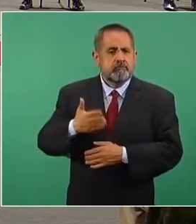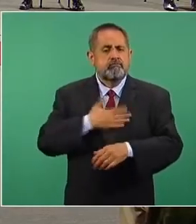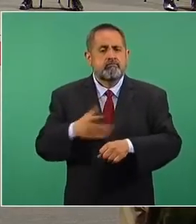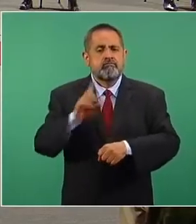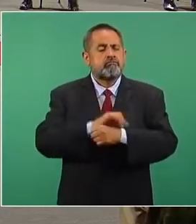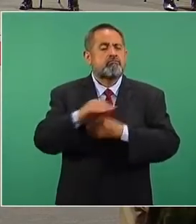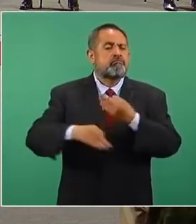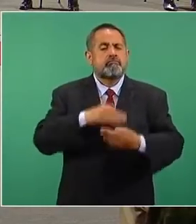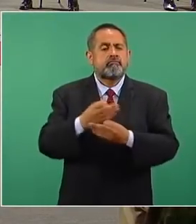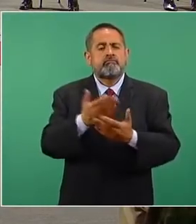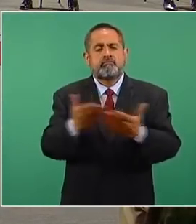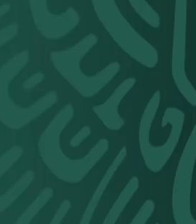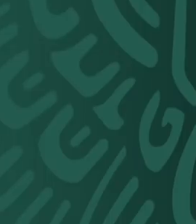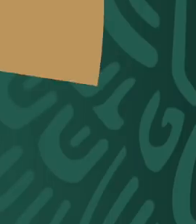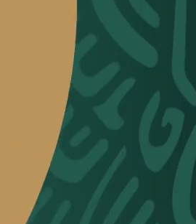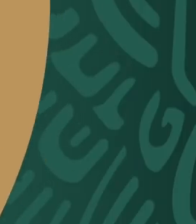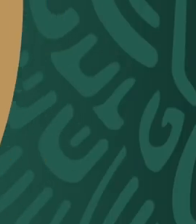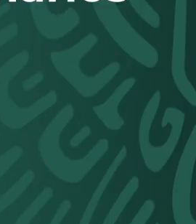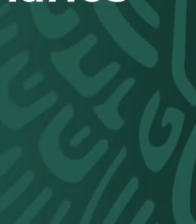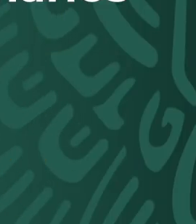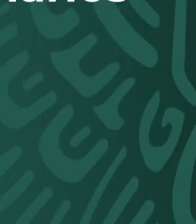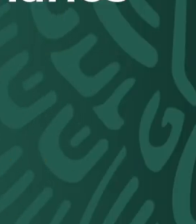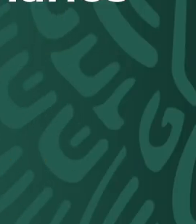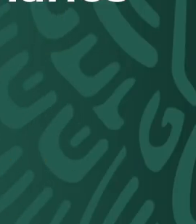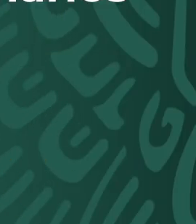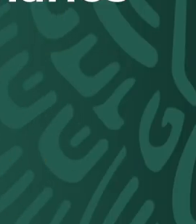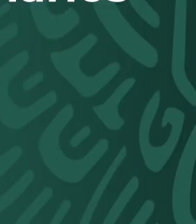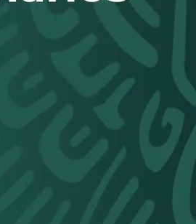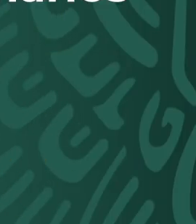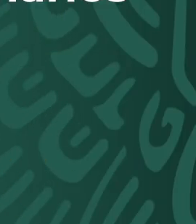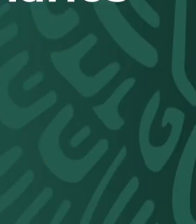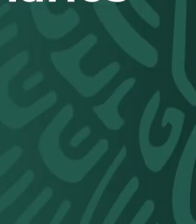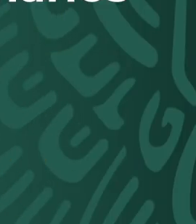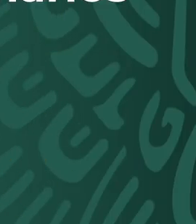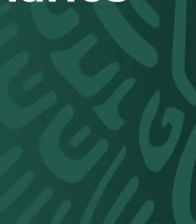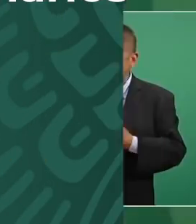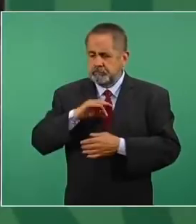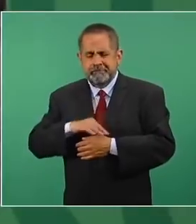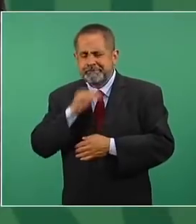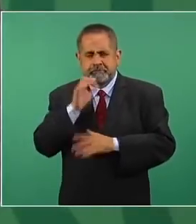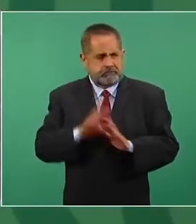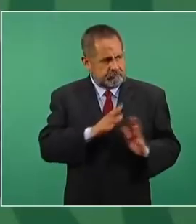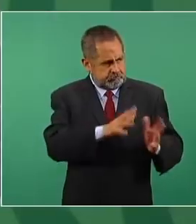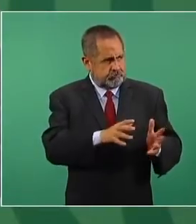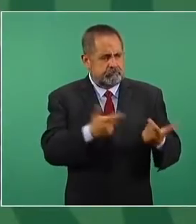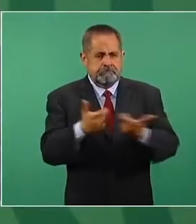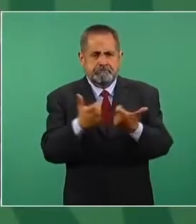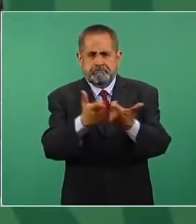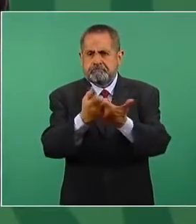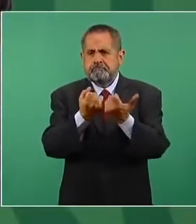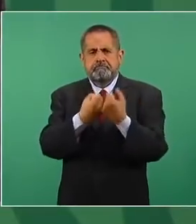se obtuvieron de las donaciones de salarios y aguinaldos de funcionarios del gobierno de México. Se hizo un fondo